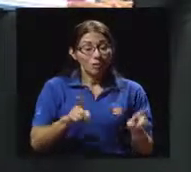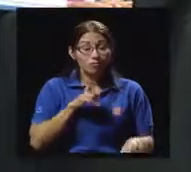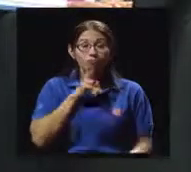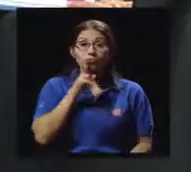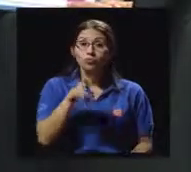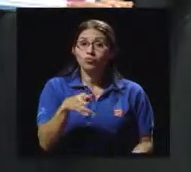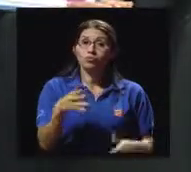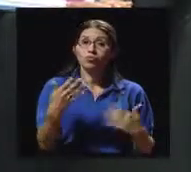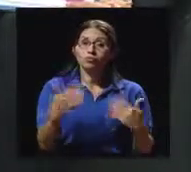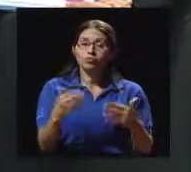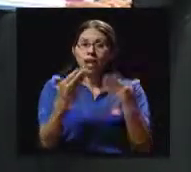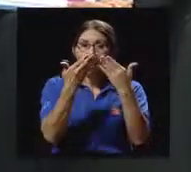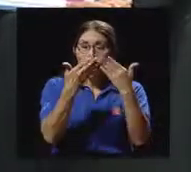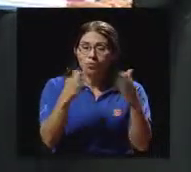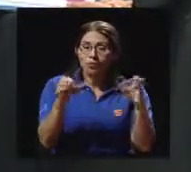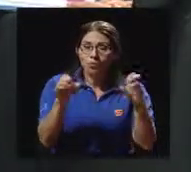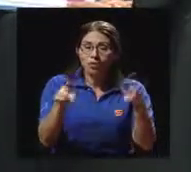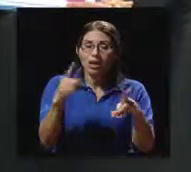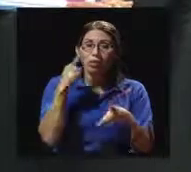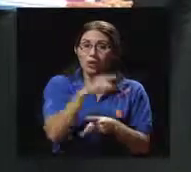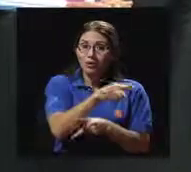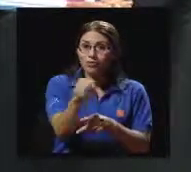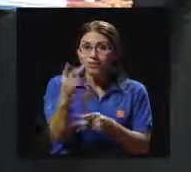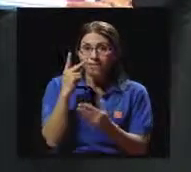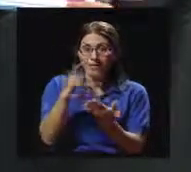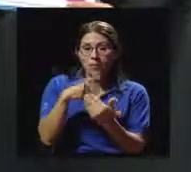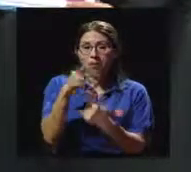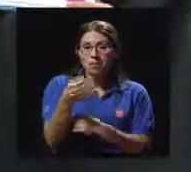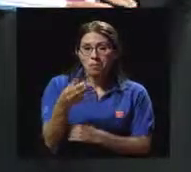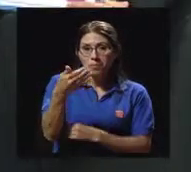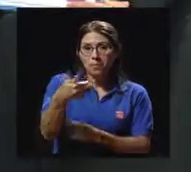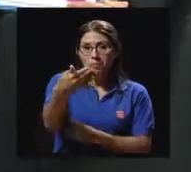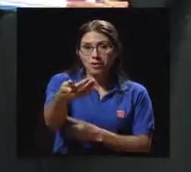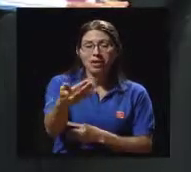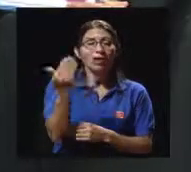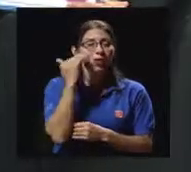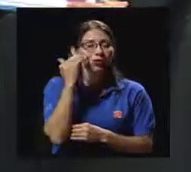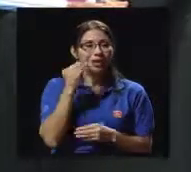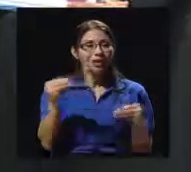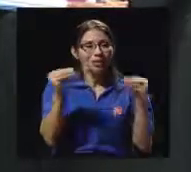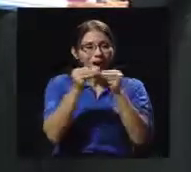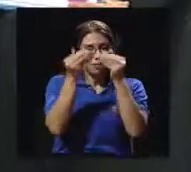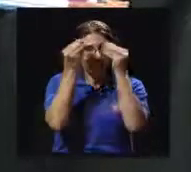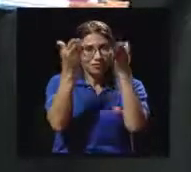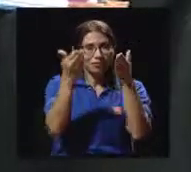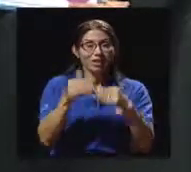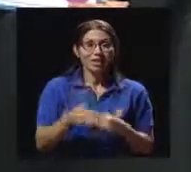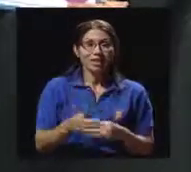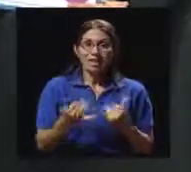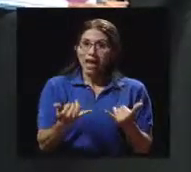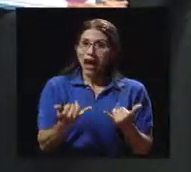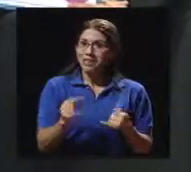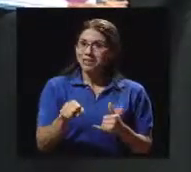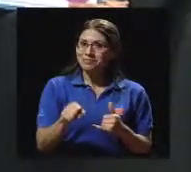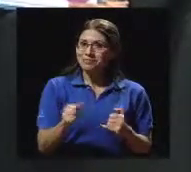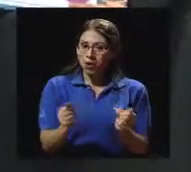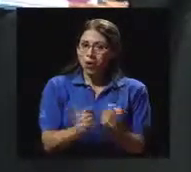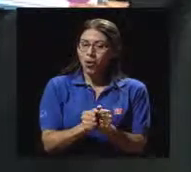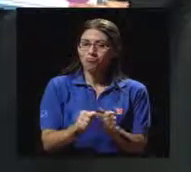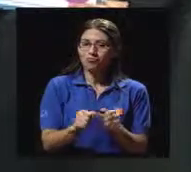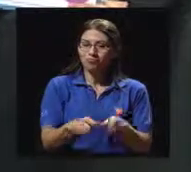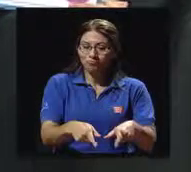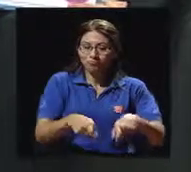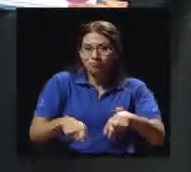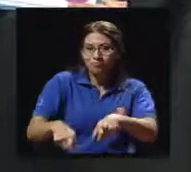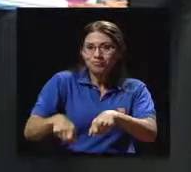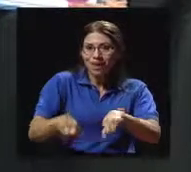que las puertas están abiertas para que nos pueda acompañar próximamente y conocer más también de estos programas. Y ahora sí, con las tenis puestas, Pablo y yo